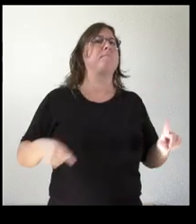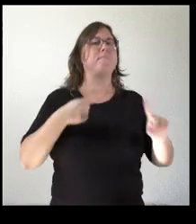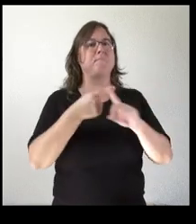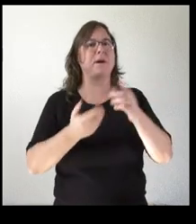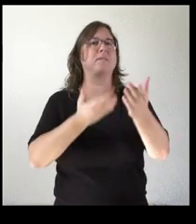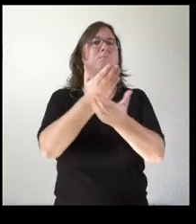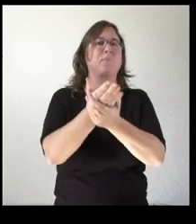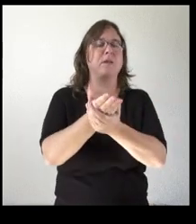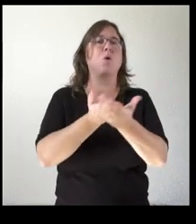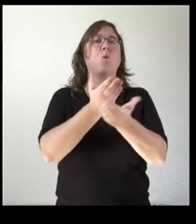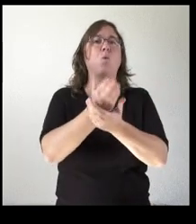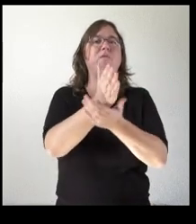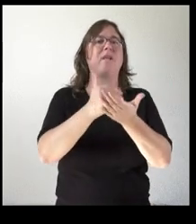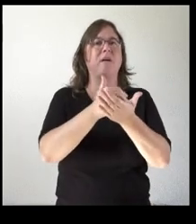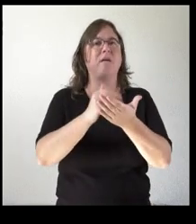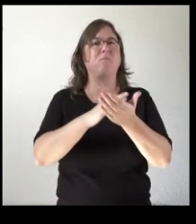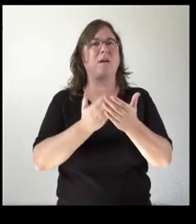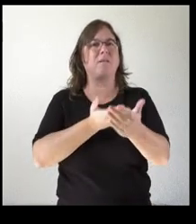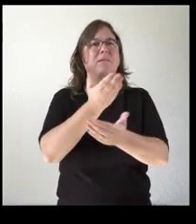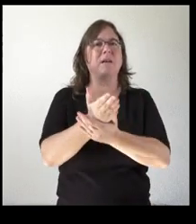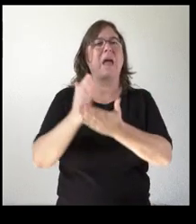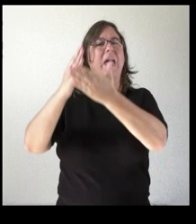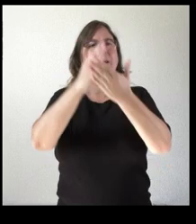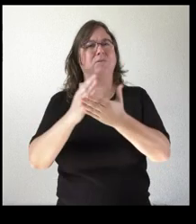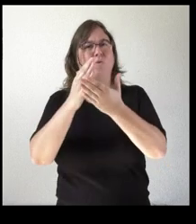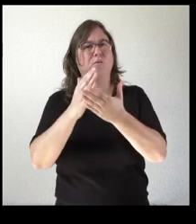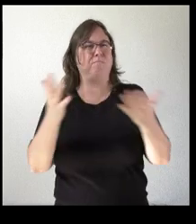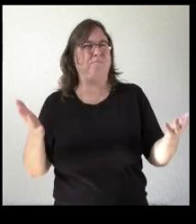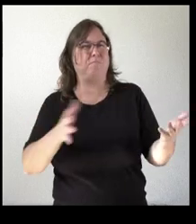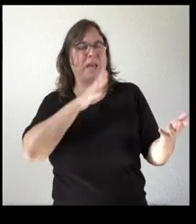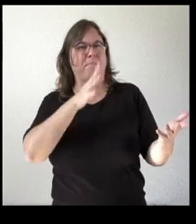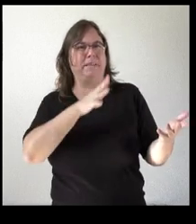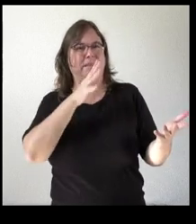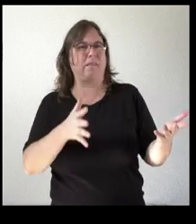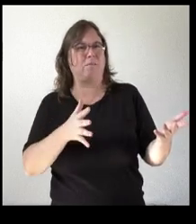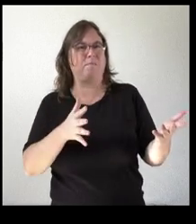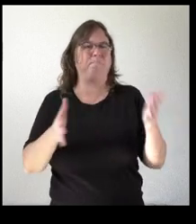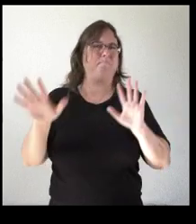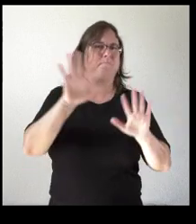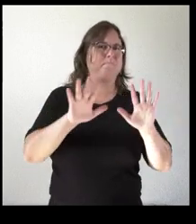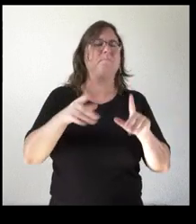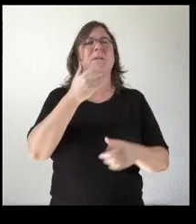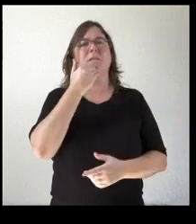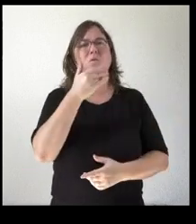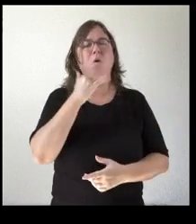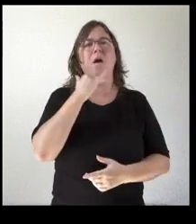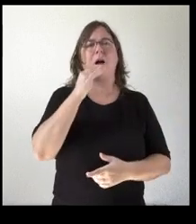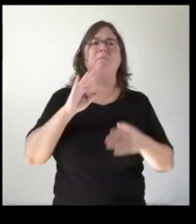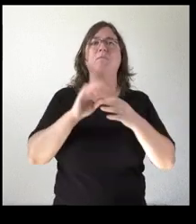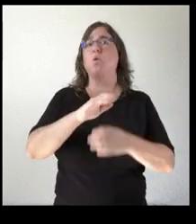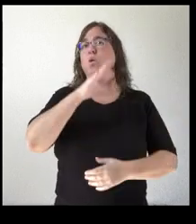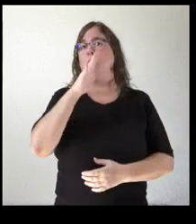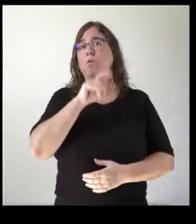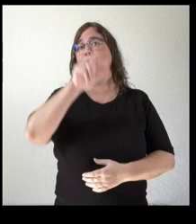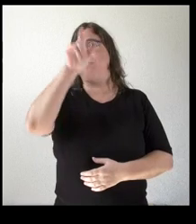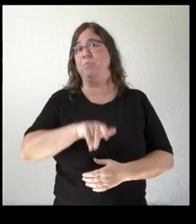Junta a que inste al Gobierno de España para licitar un estudio ¿qué ha pasado exactamente? y si tiene algo que ver que alguien